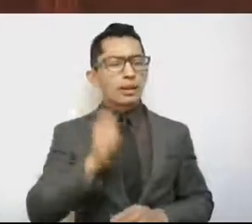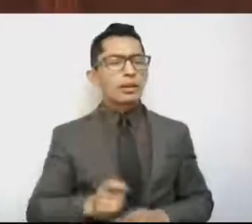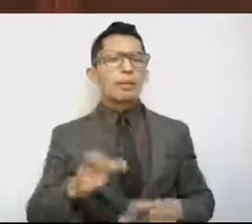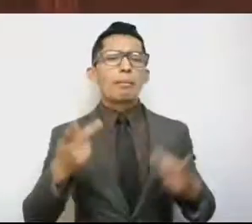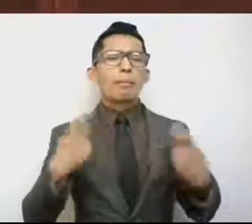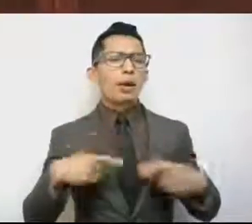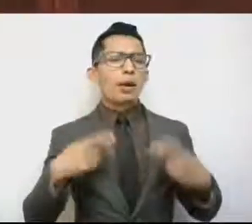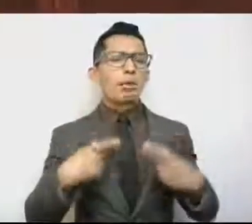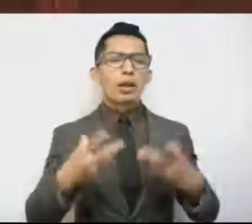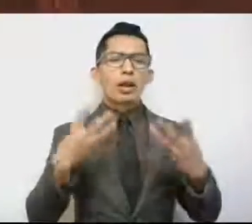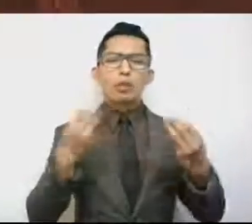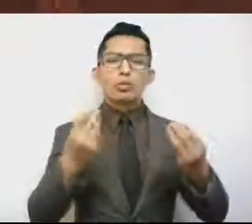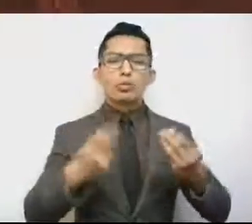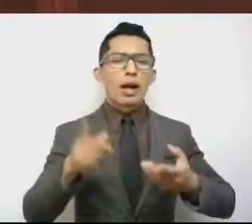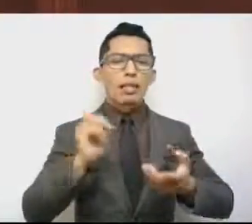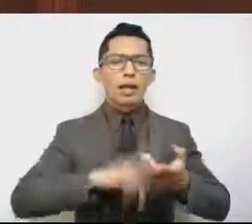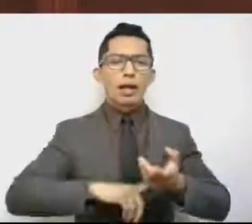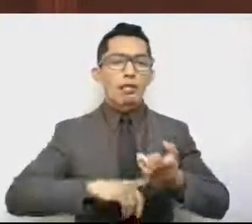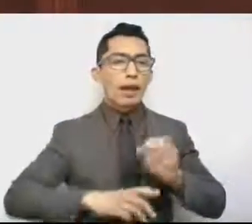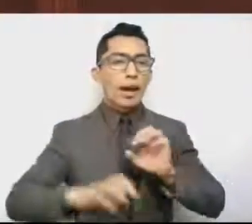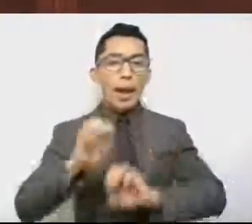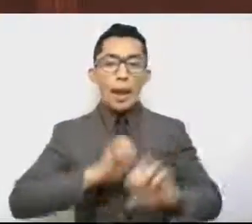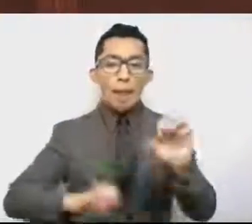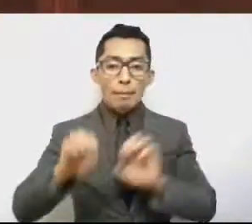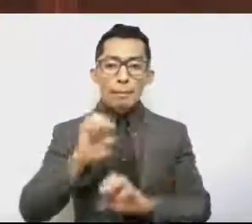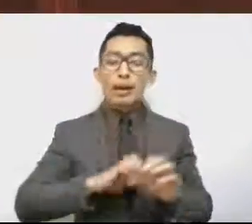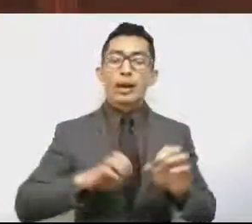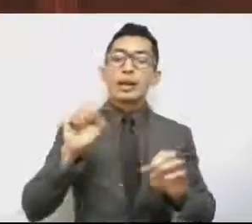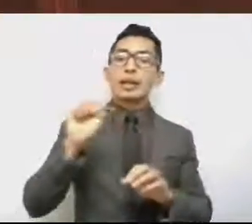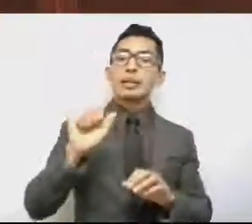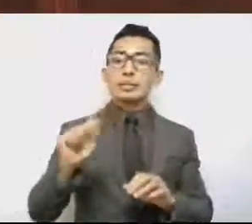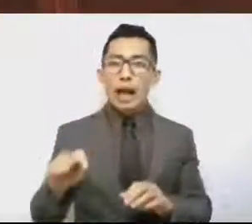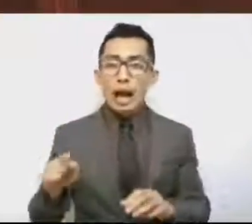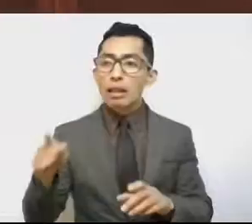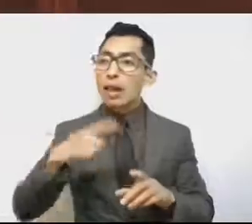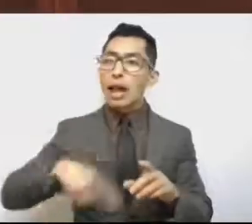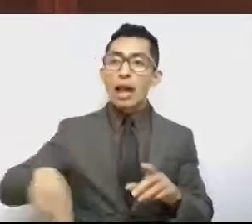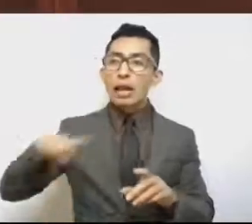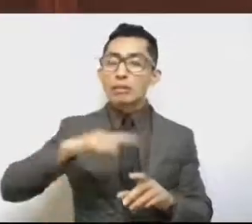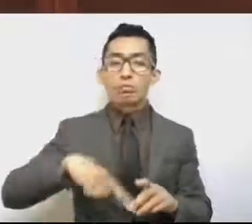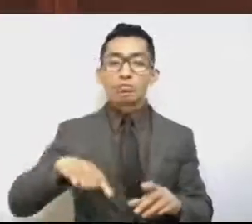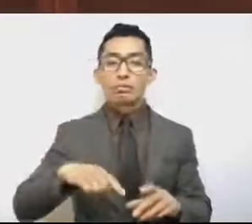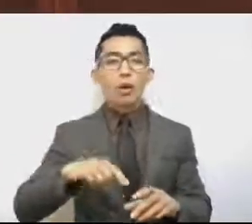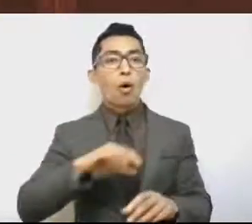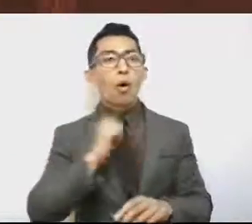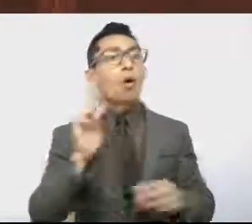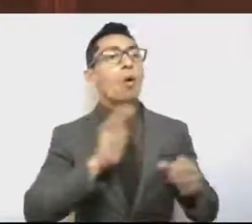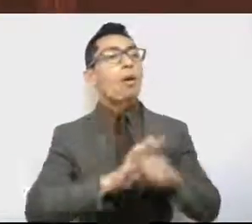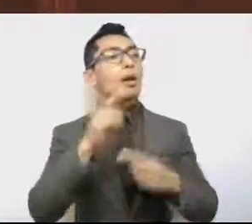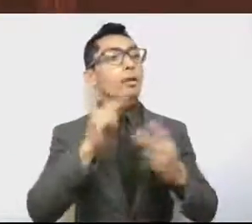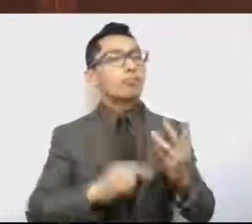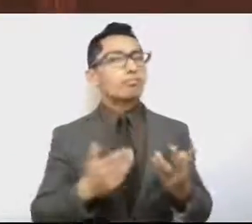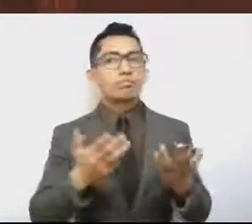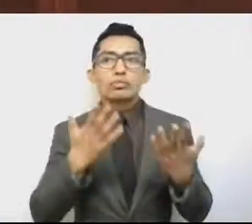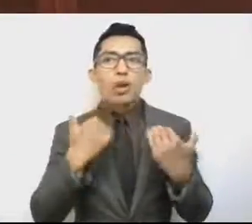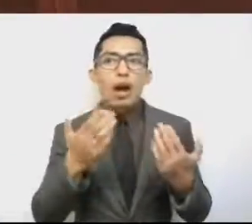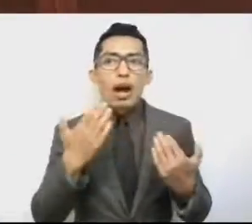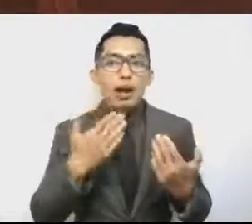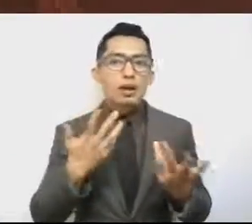que está fuera de estas cuestiones fiscales no tuvo otras opciones, no tuvo opciones